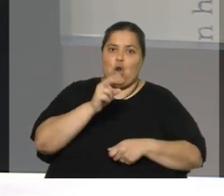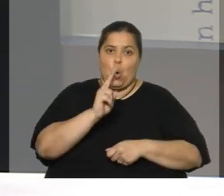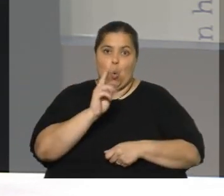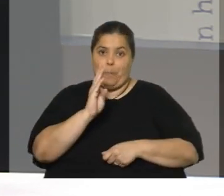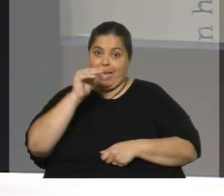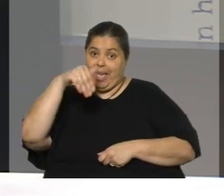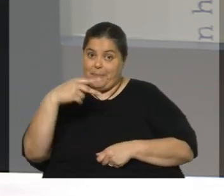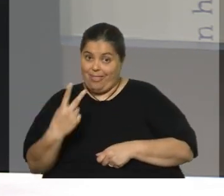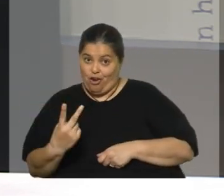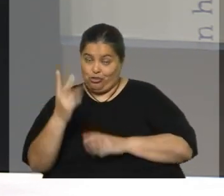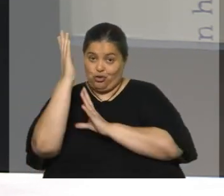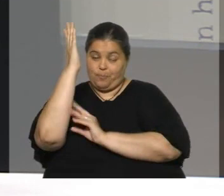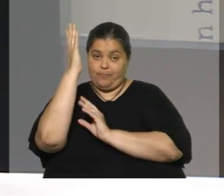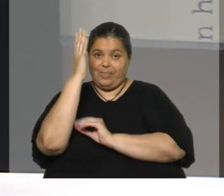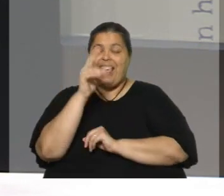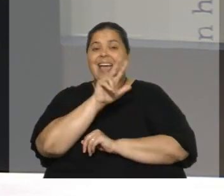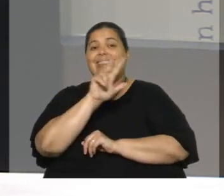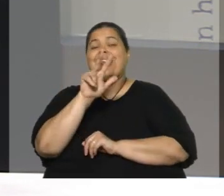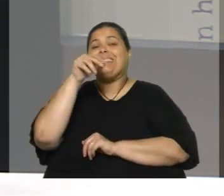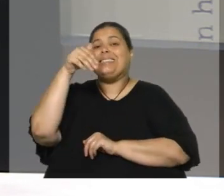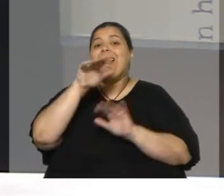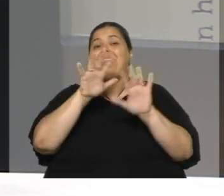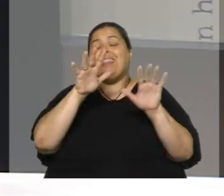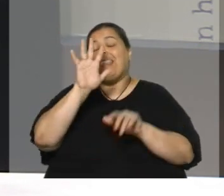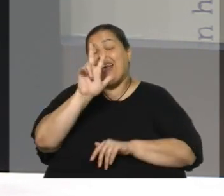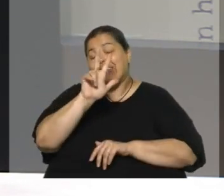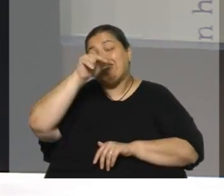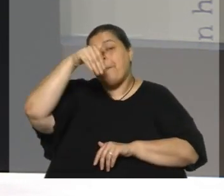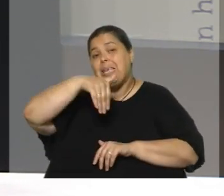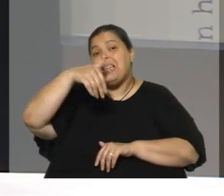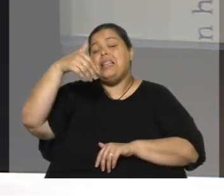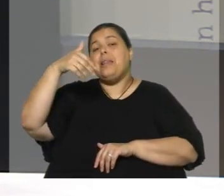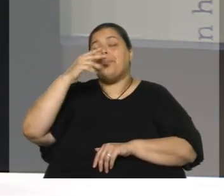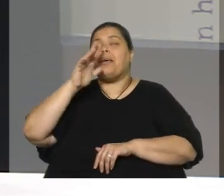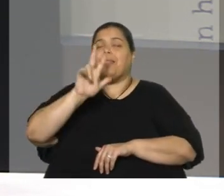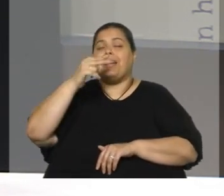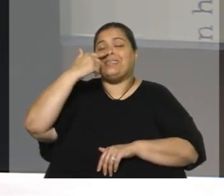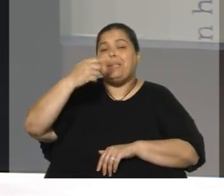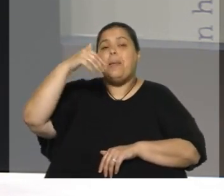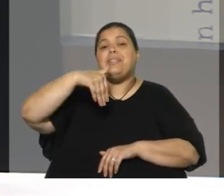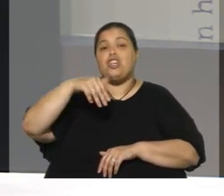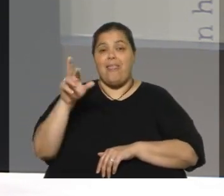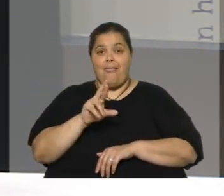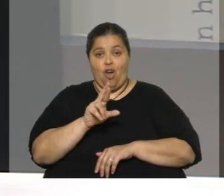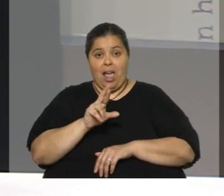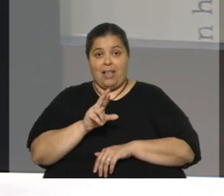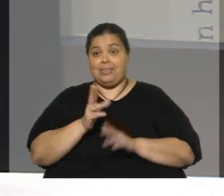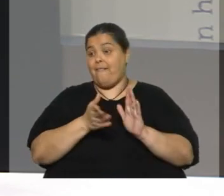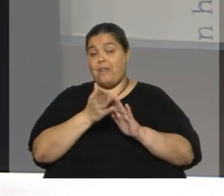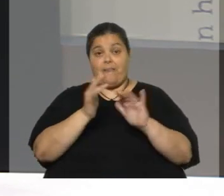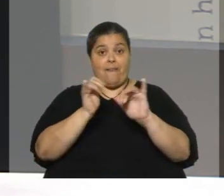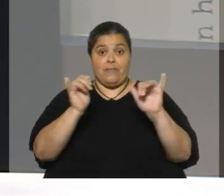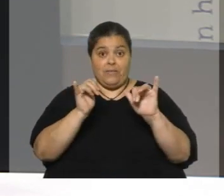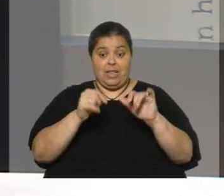3.000 millones de dólares, 10.000 personas trabajando en este momento entre la planta y el ferrocarril central que se termina a